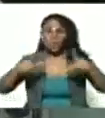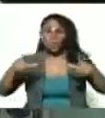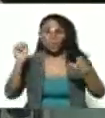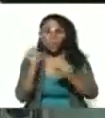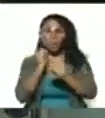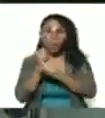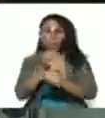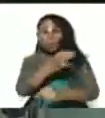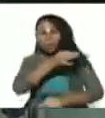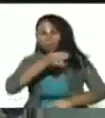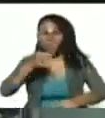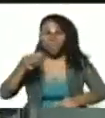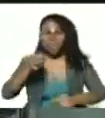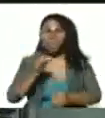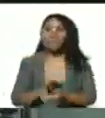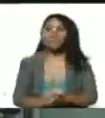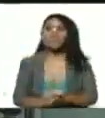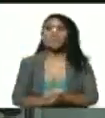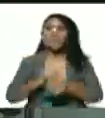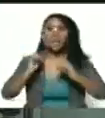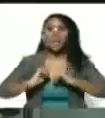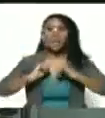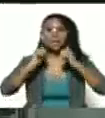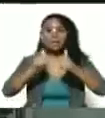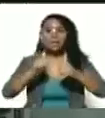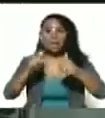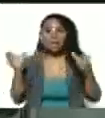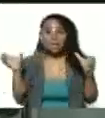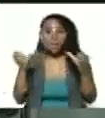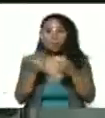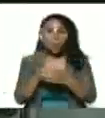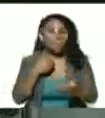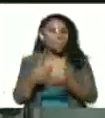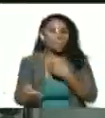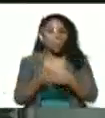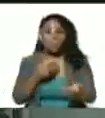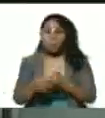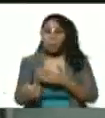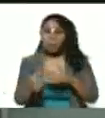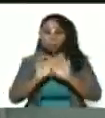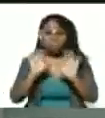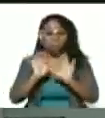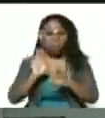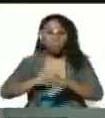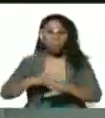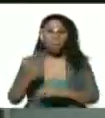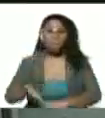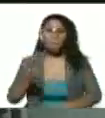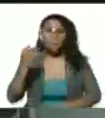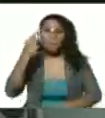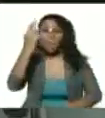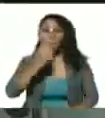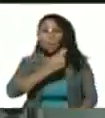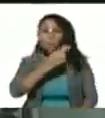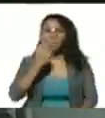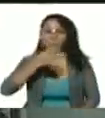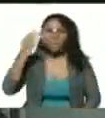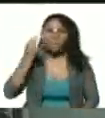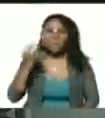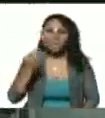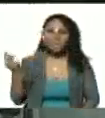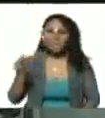usted lo dijo perfectamente al iniciar la reunión sin importarnos nada porque lo que importa es el compromiso verdadero